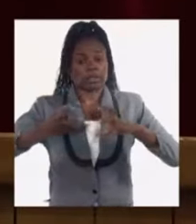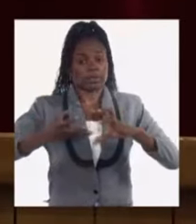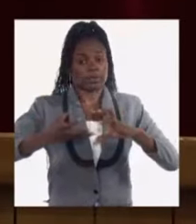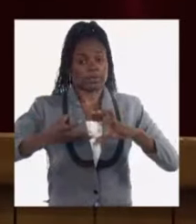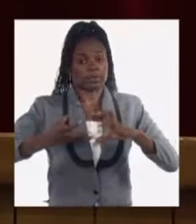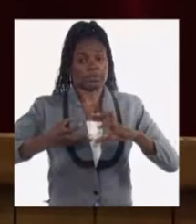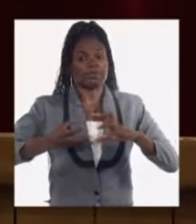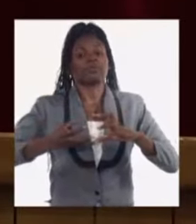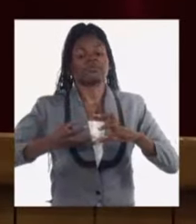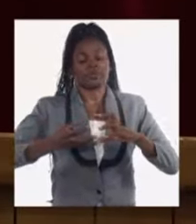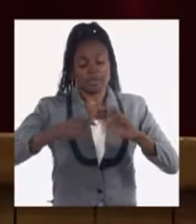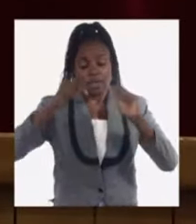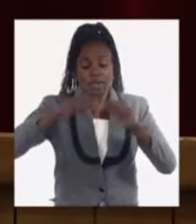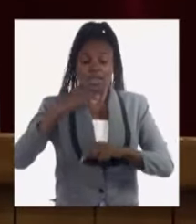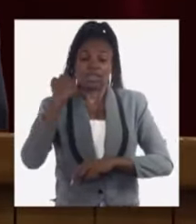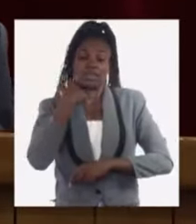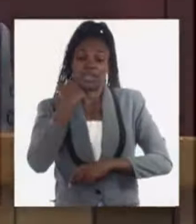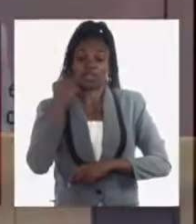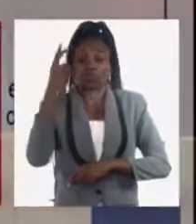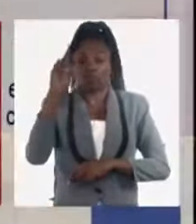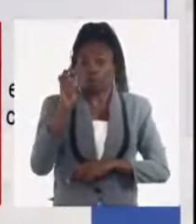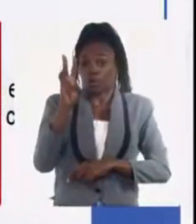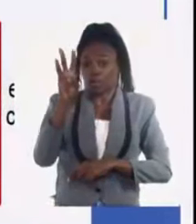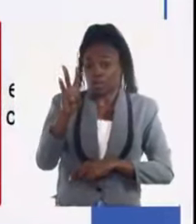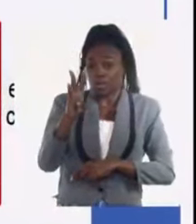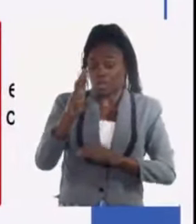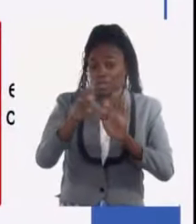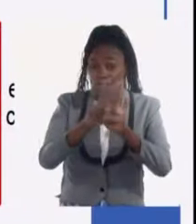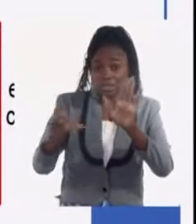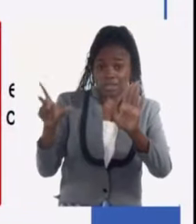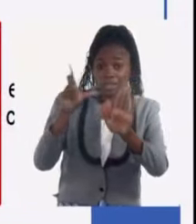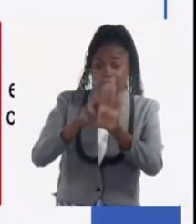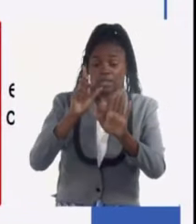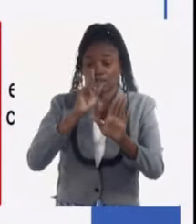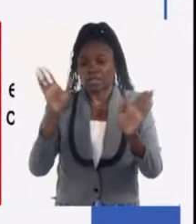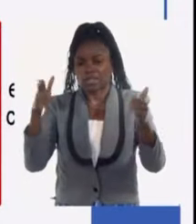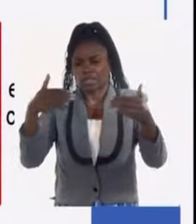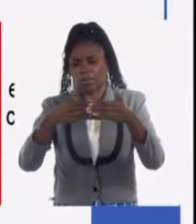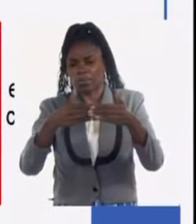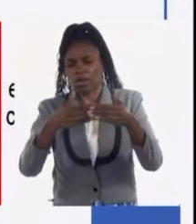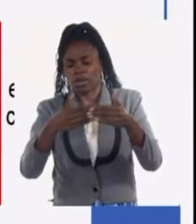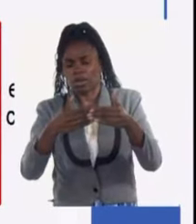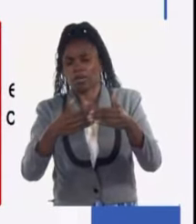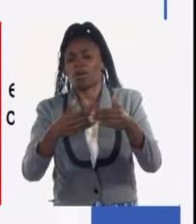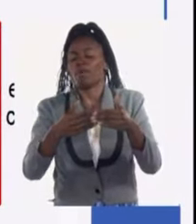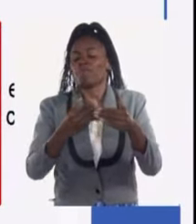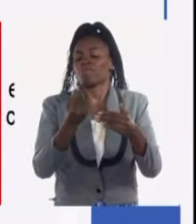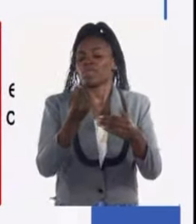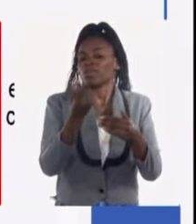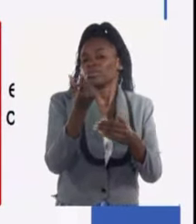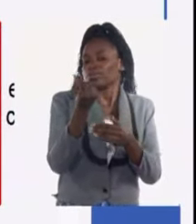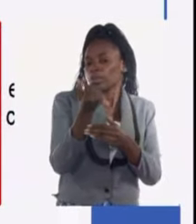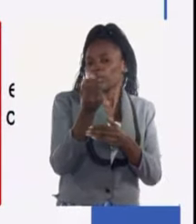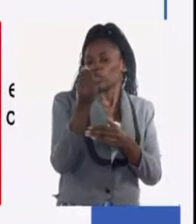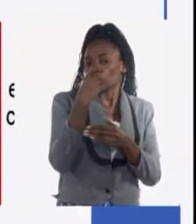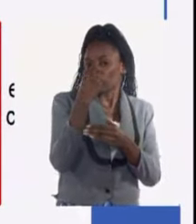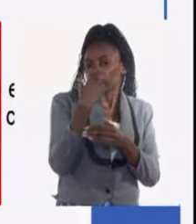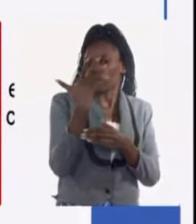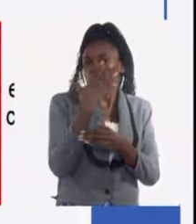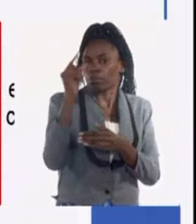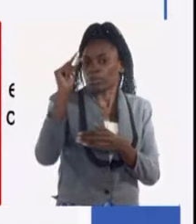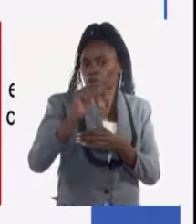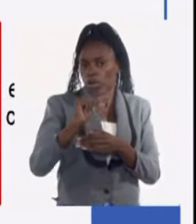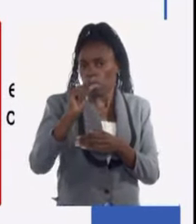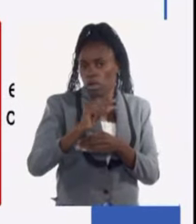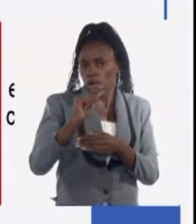Estamos estimando que este año 2023 la inflación termine, el índice de precios del consumidor, o sea, la inflación minorista